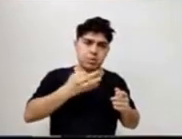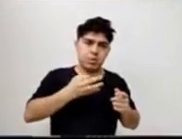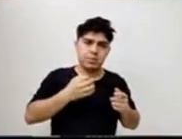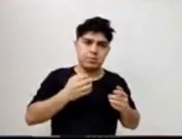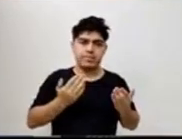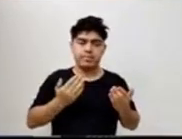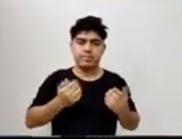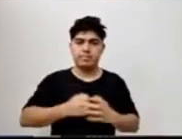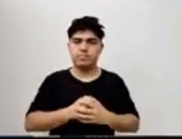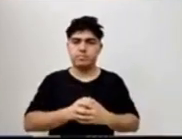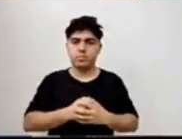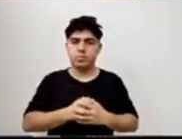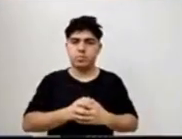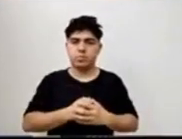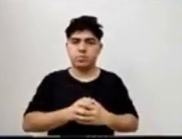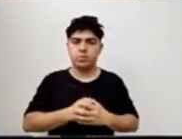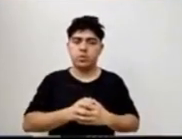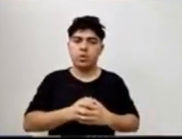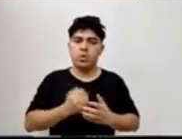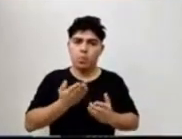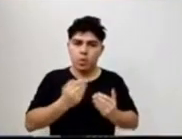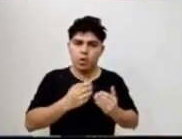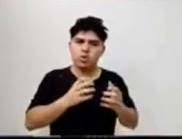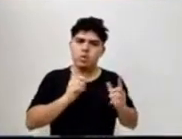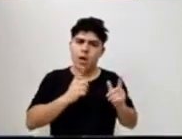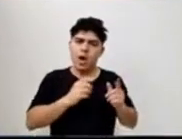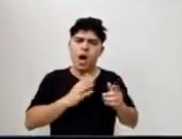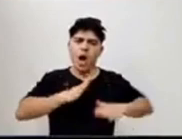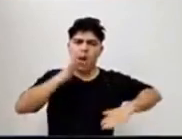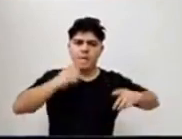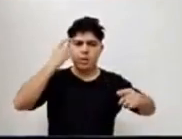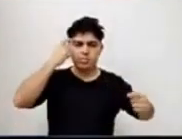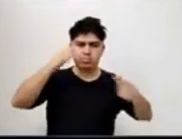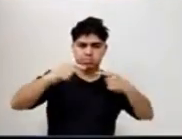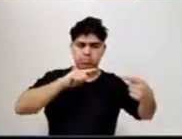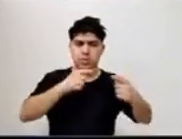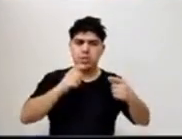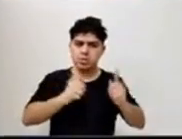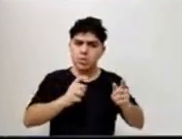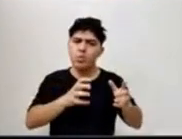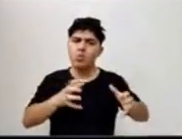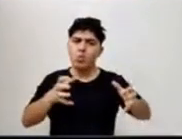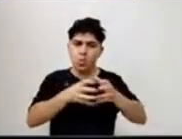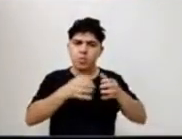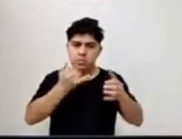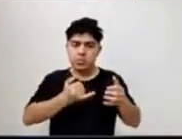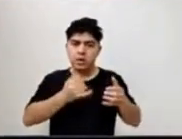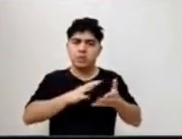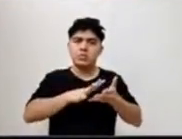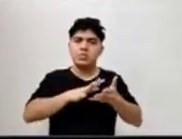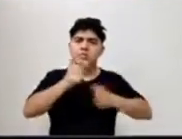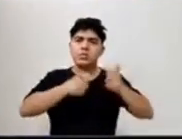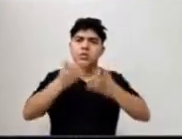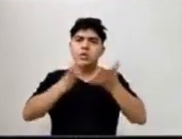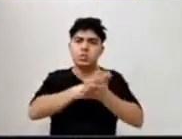logramos un equipo a pesar de las diferencias políticas, ¿no? Le dimos soluciones a la gente mientras se